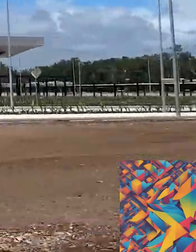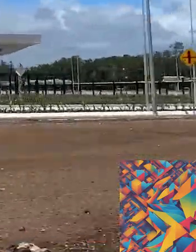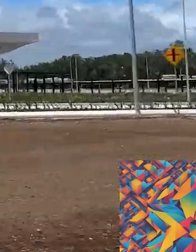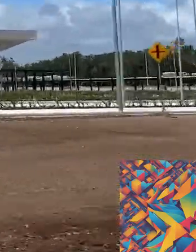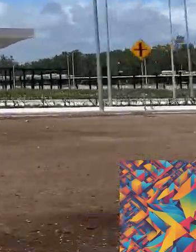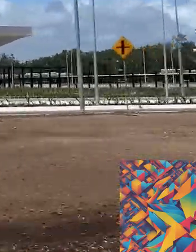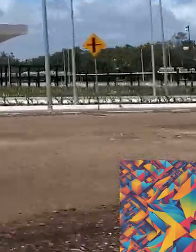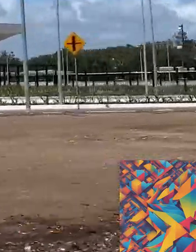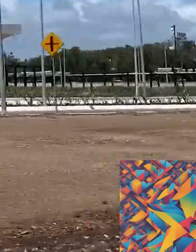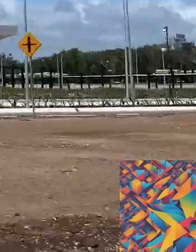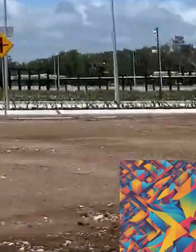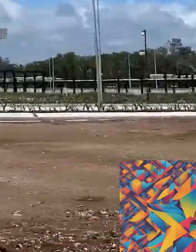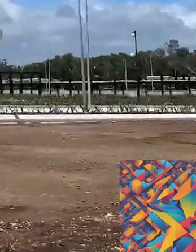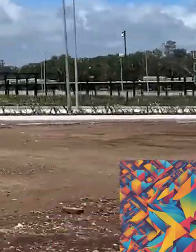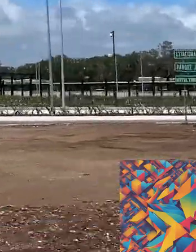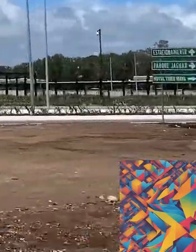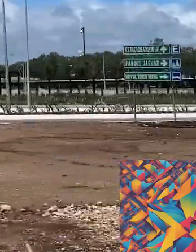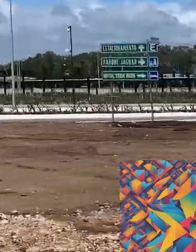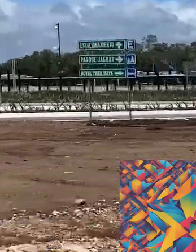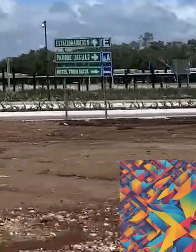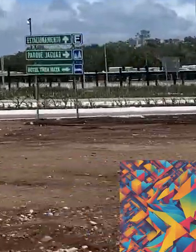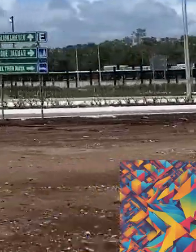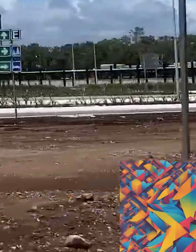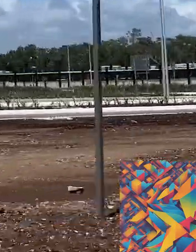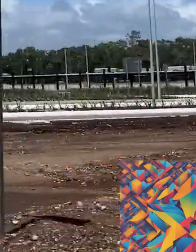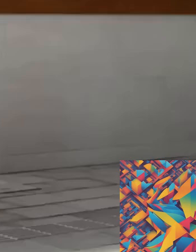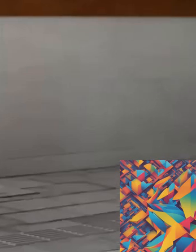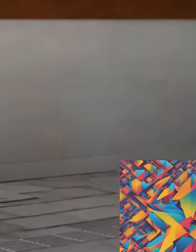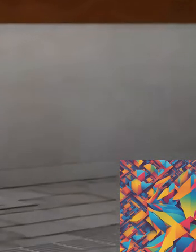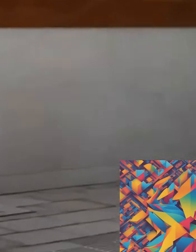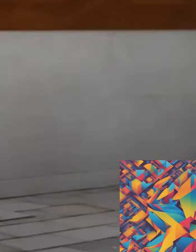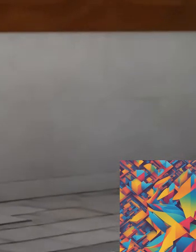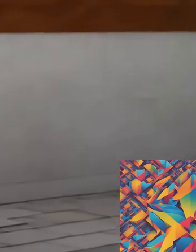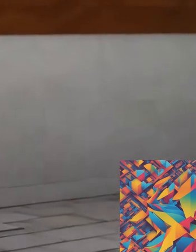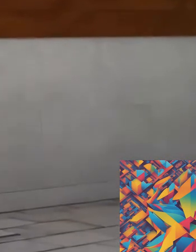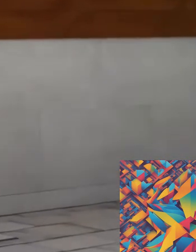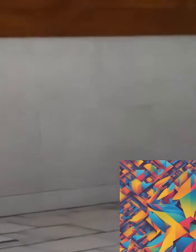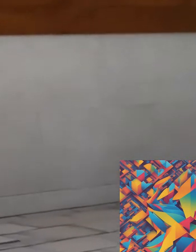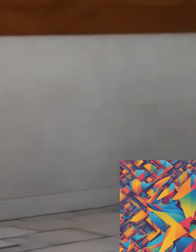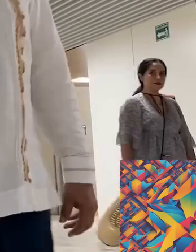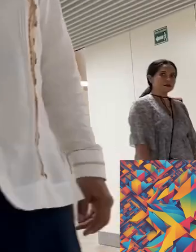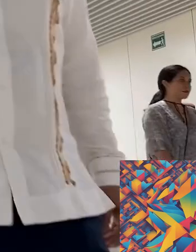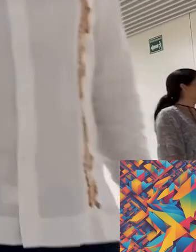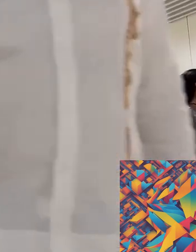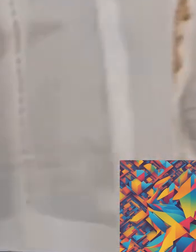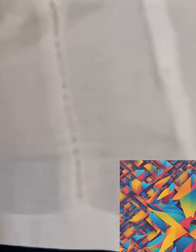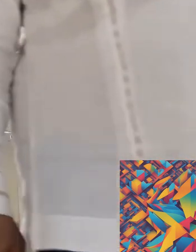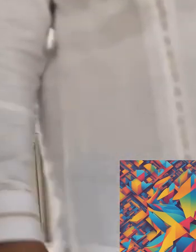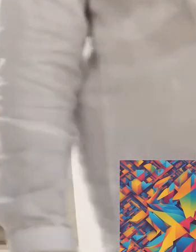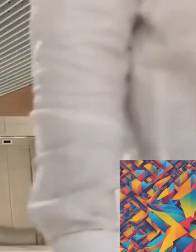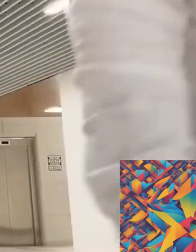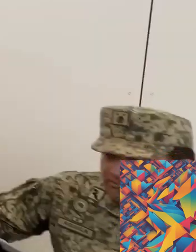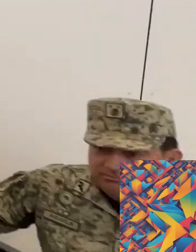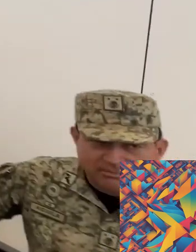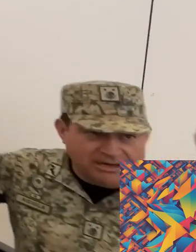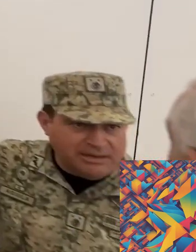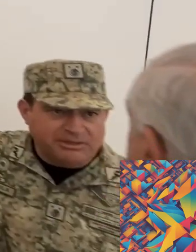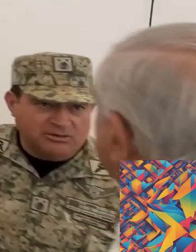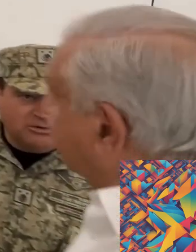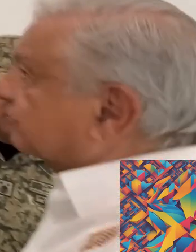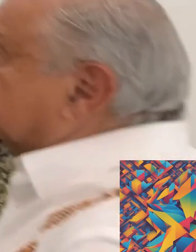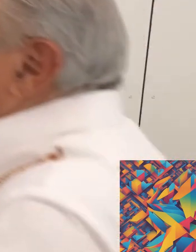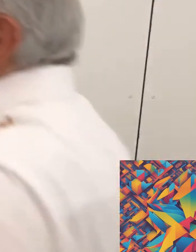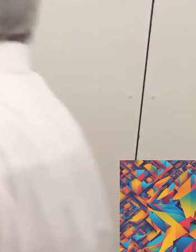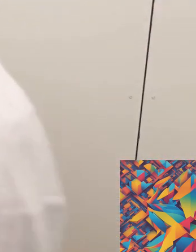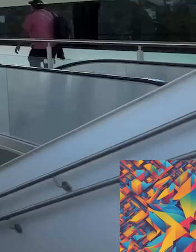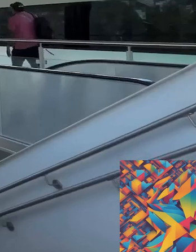defensa de nuestros derechos, los jóvenes pueden asegurar que sus voces sean escuchadas y que sus perspectivas sean tomadas en cuenta. Este